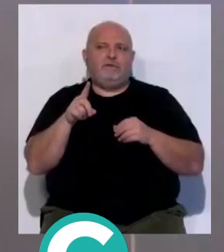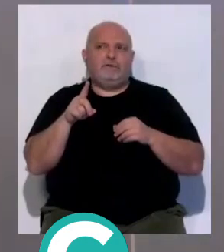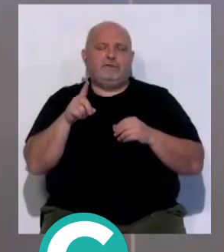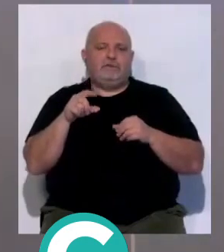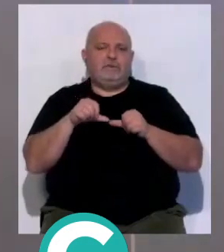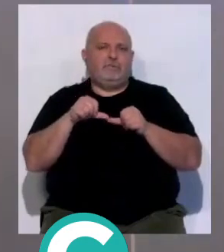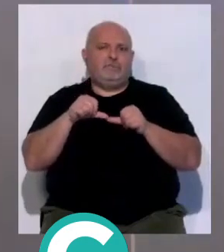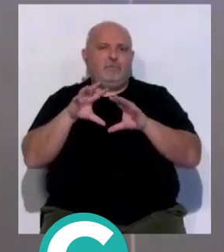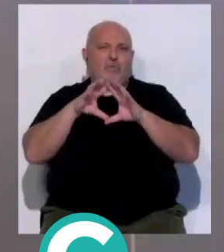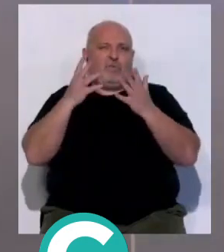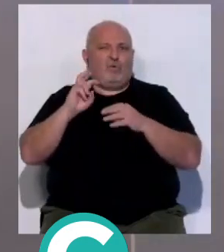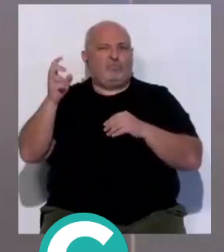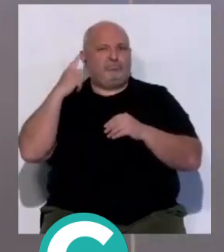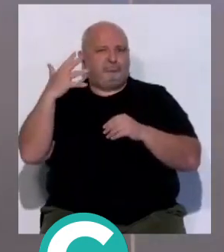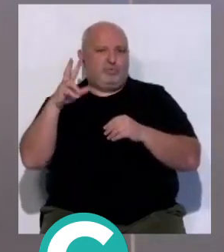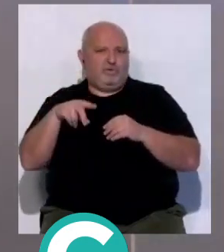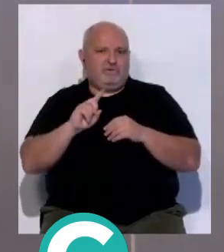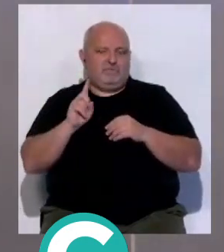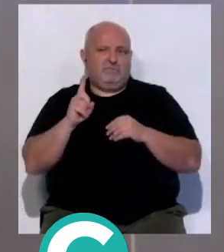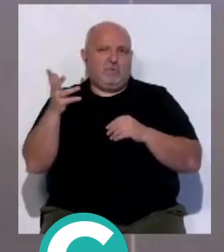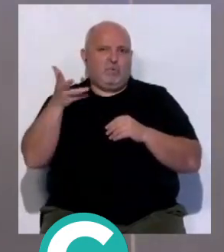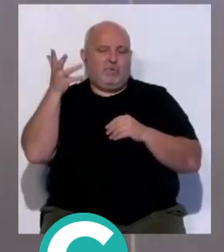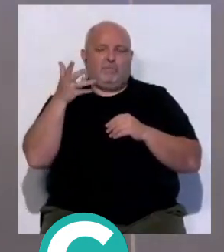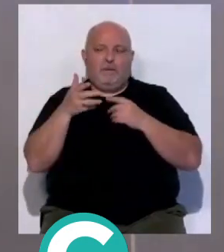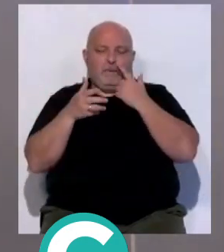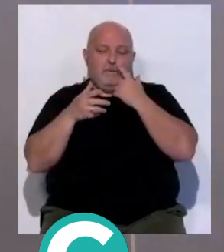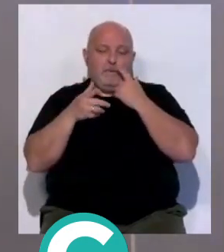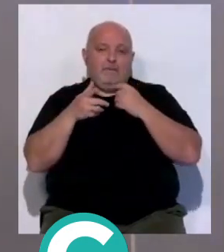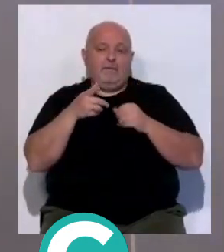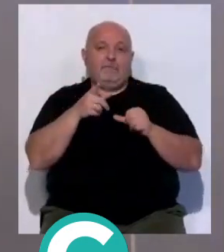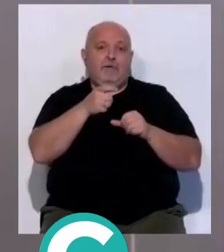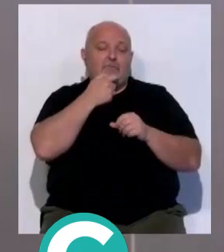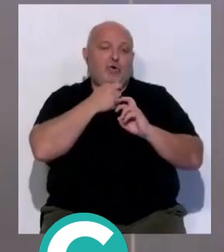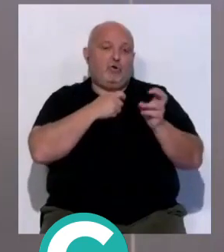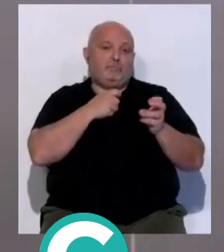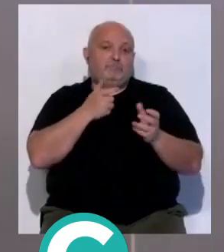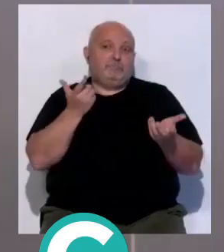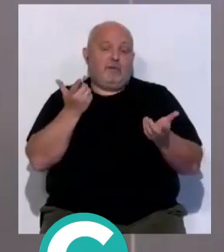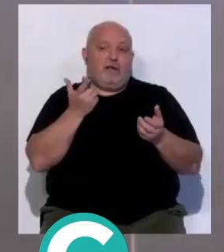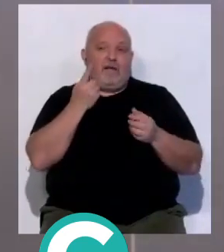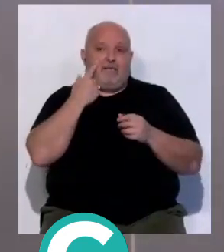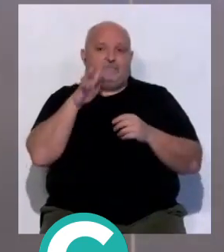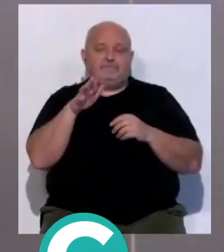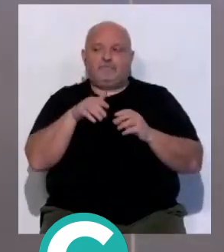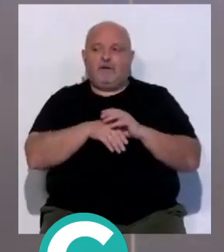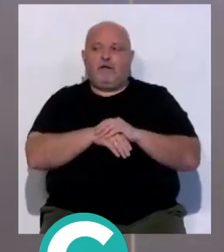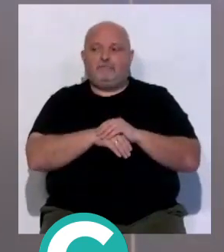los mundialistas que con esa prepotencia, más dialogante, pero bueno, indiscutiblemente,